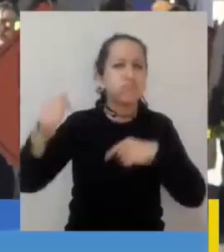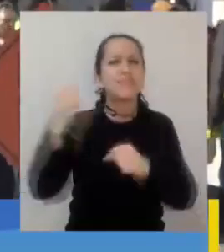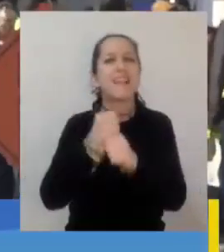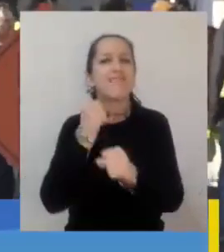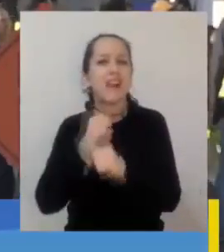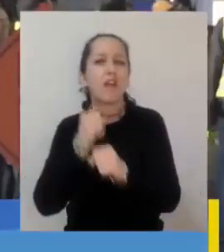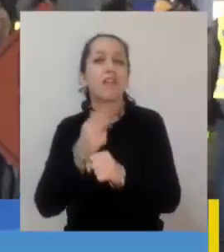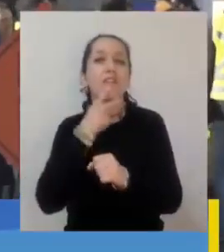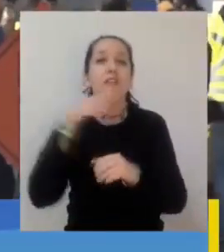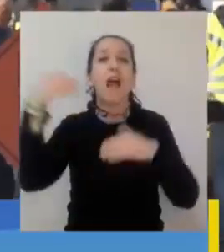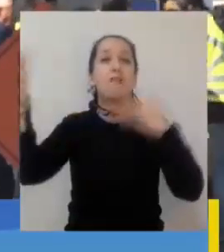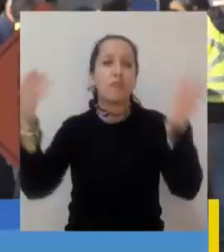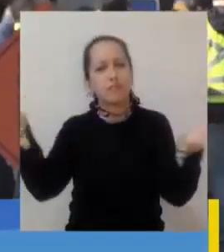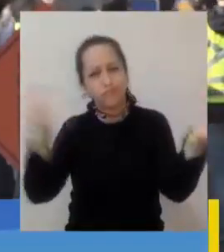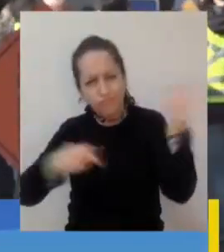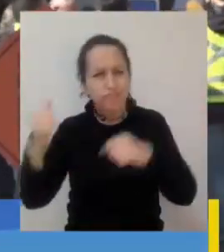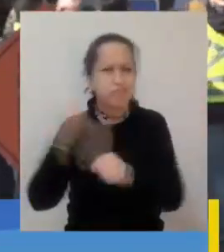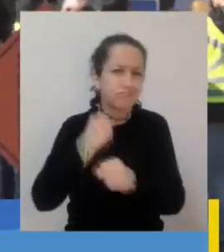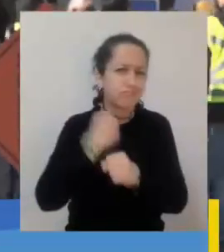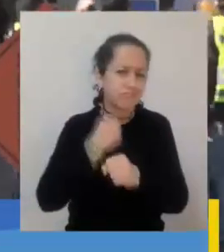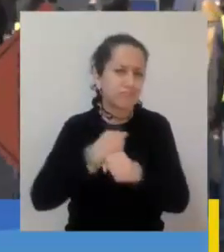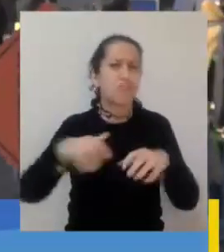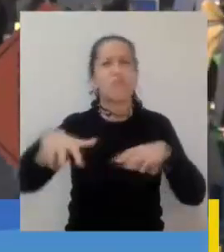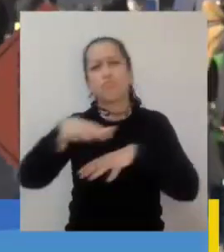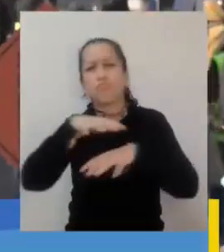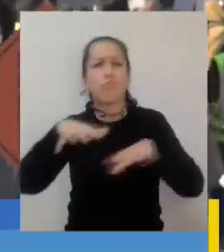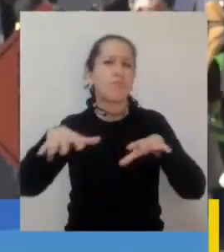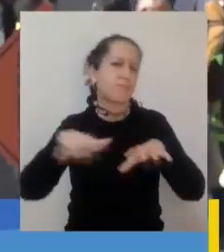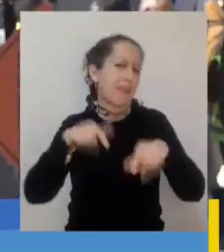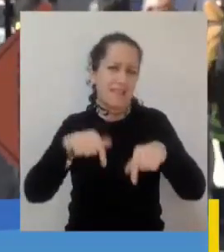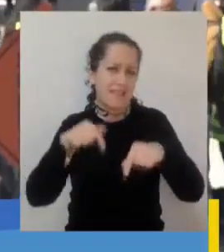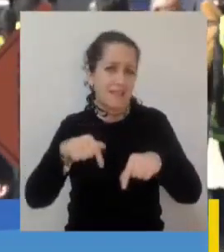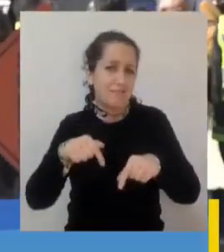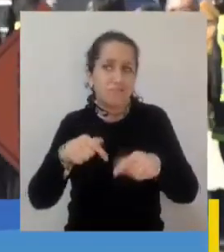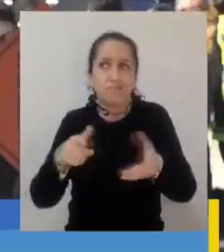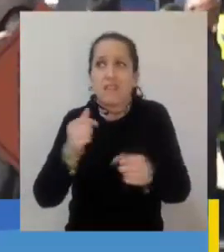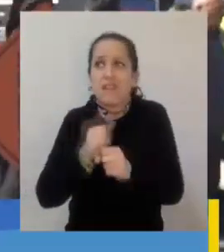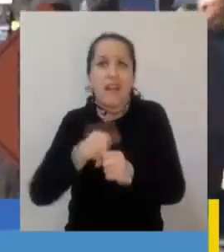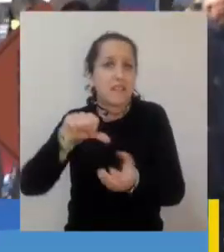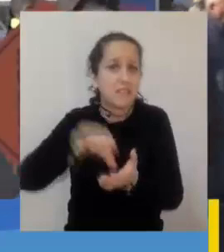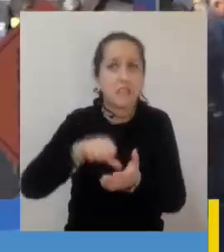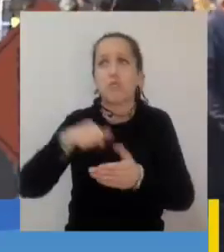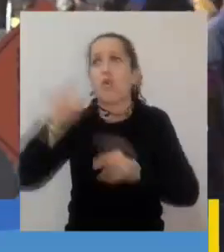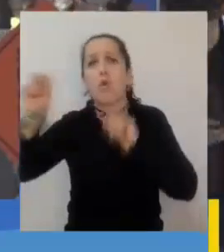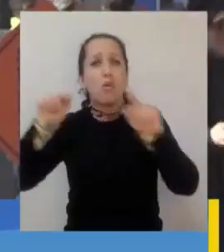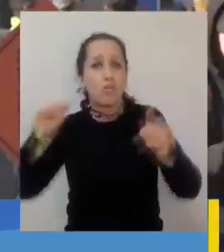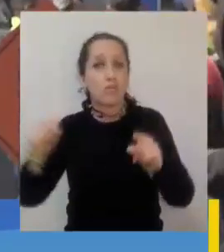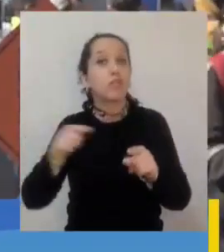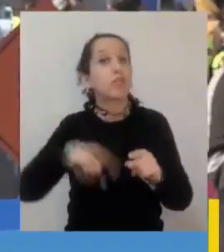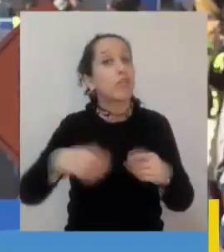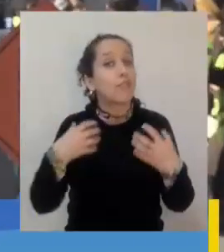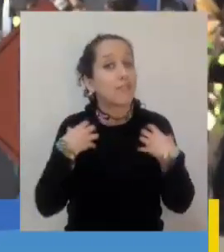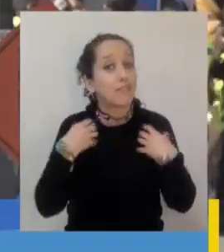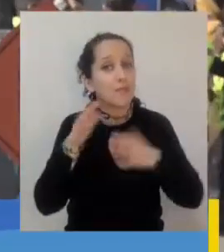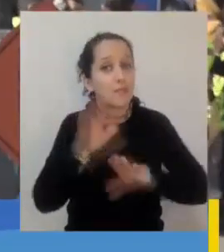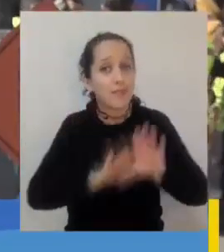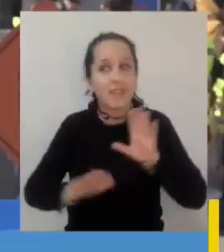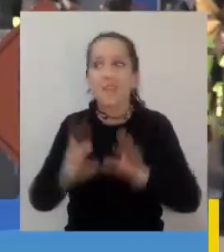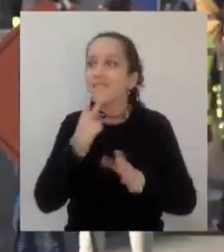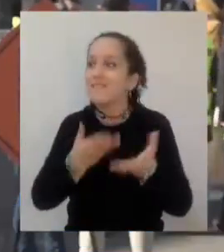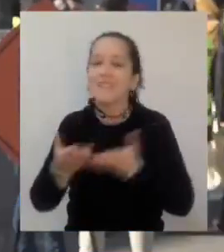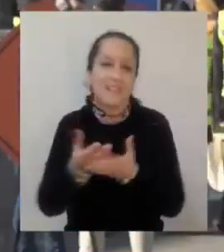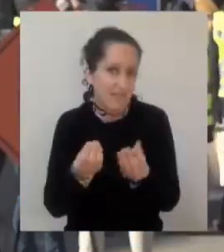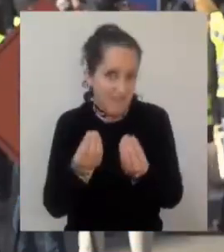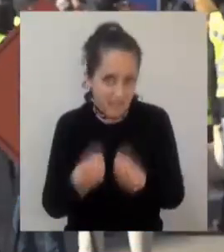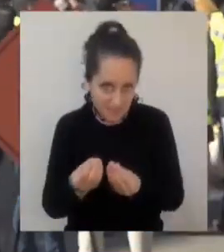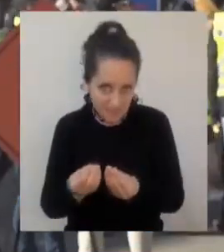trabajadores y trabajadoras que se desempeñan en la vía pública y que ahí entonces donde todos y todos tenemos que colaborar para que podamos convivir